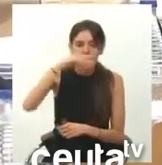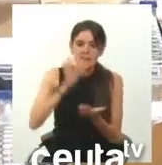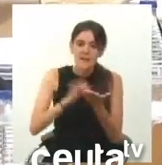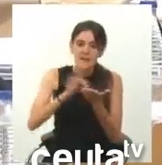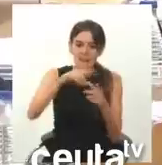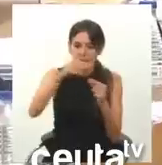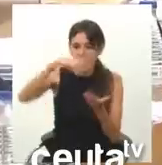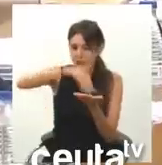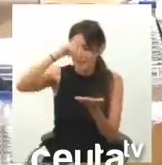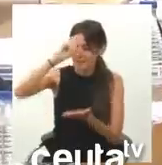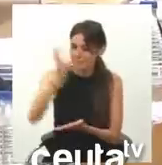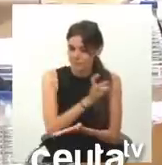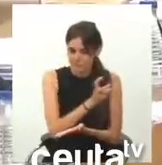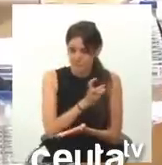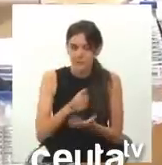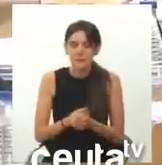y los Peñones.